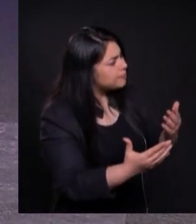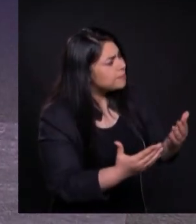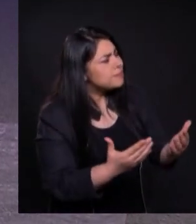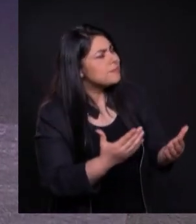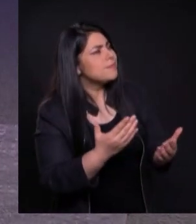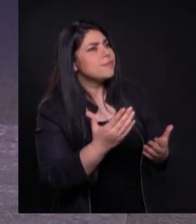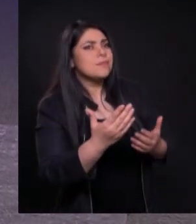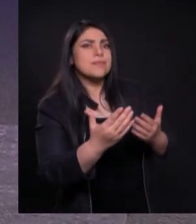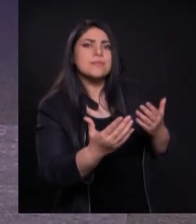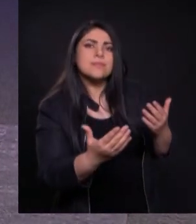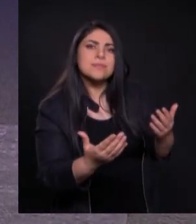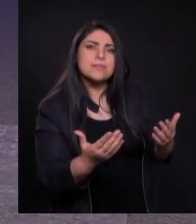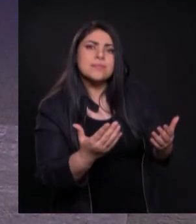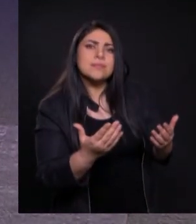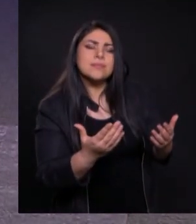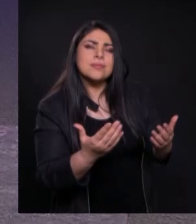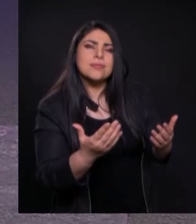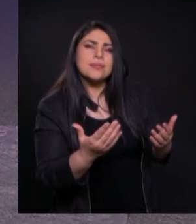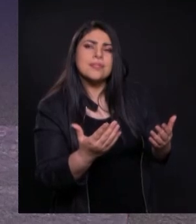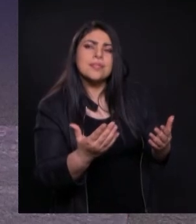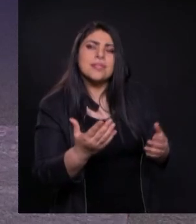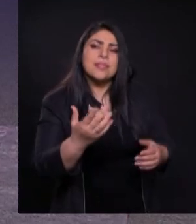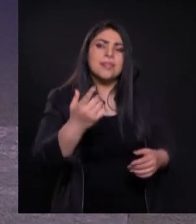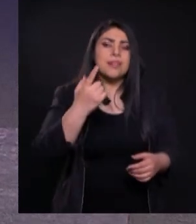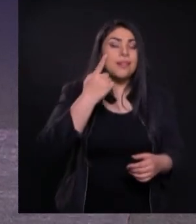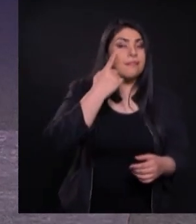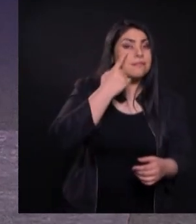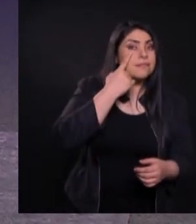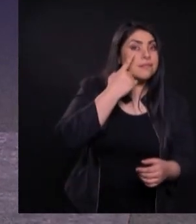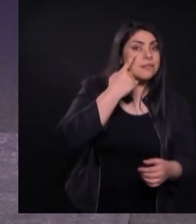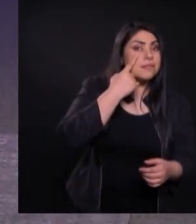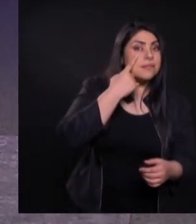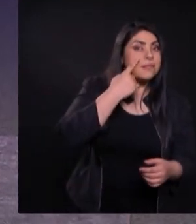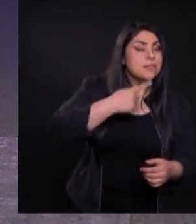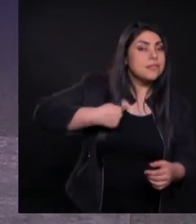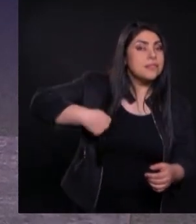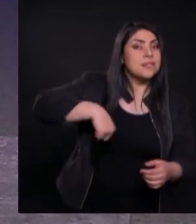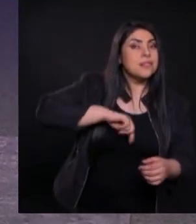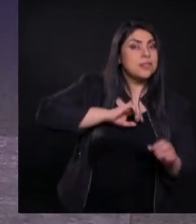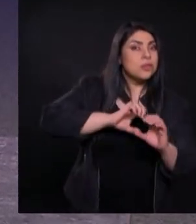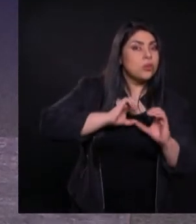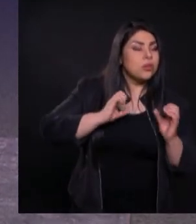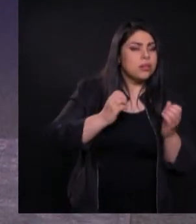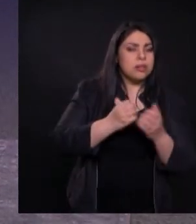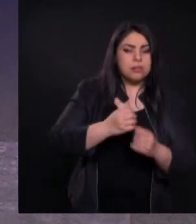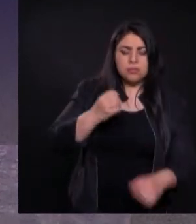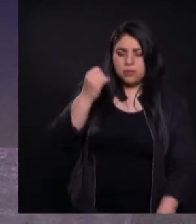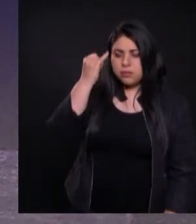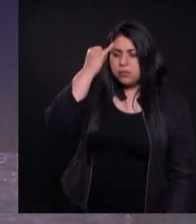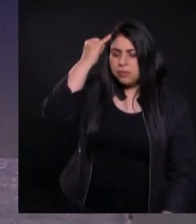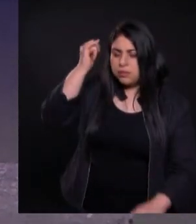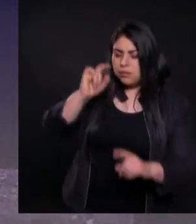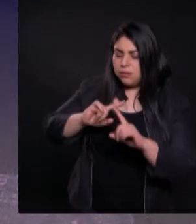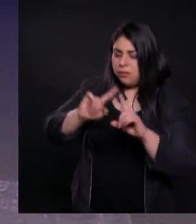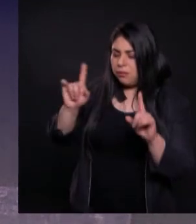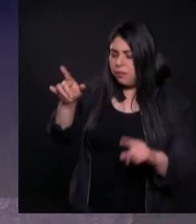Nuestro equipo No solamente Es transformado Sino que tiene Un nuevo concepto De lo que es servir